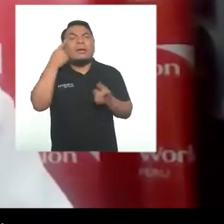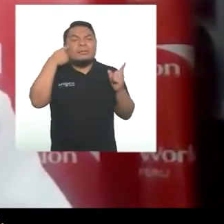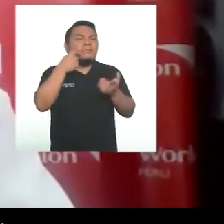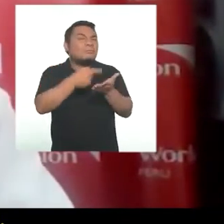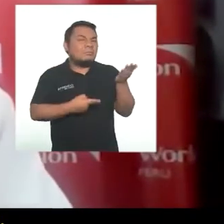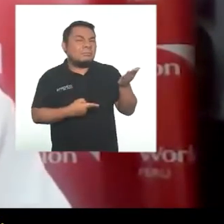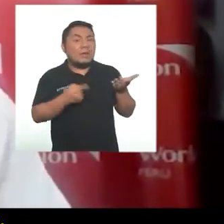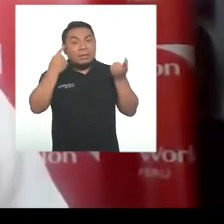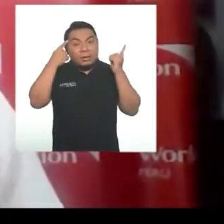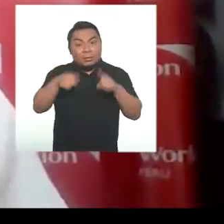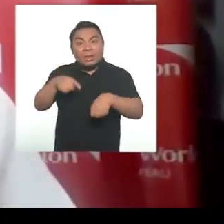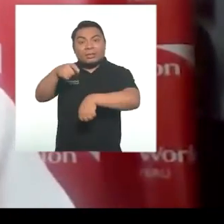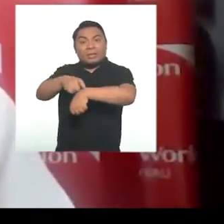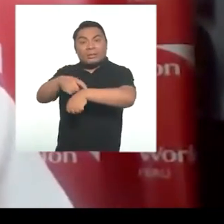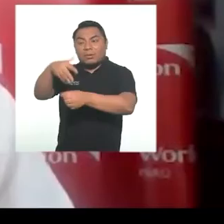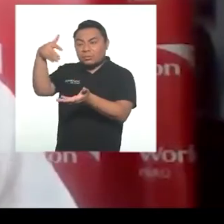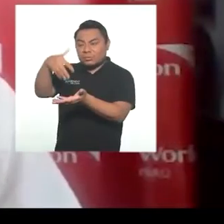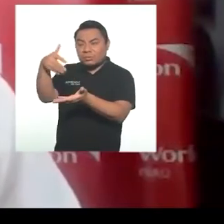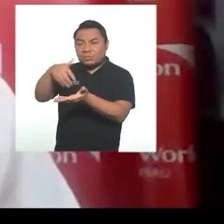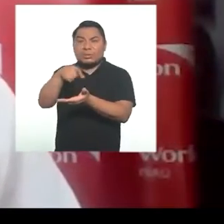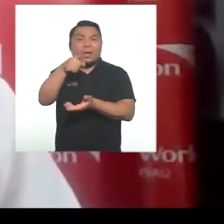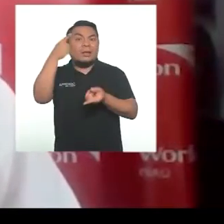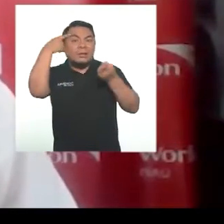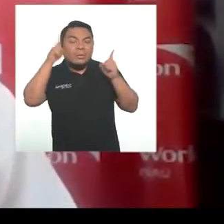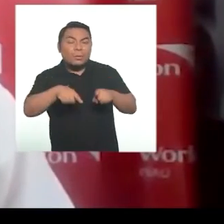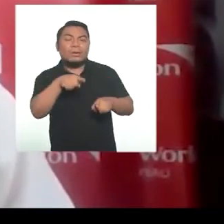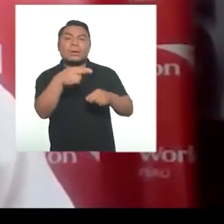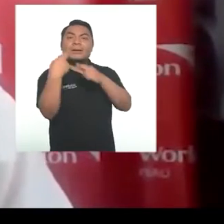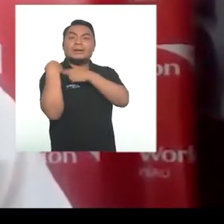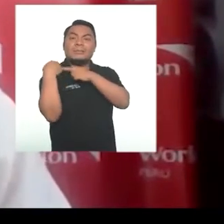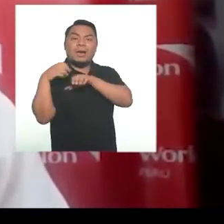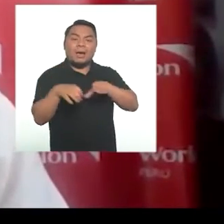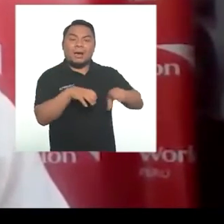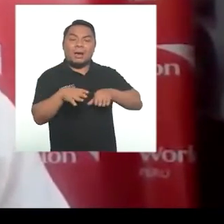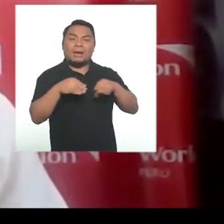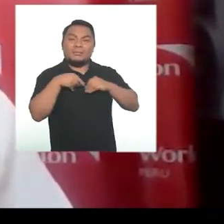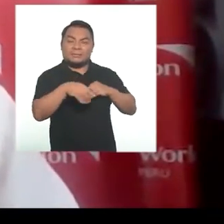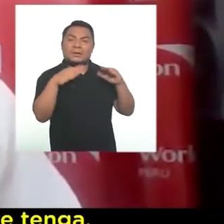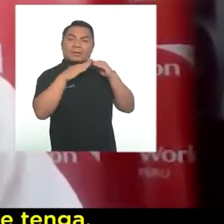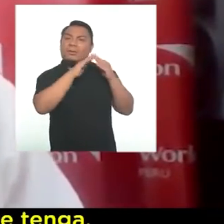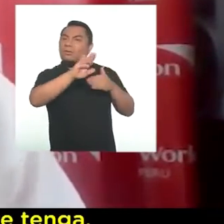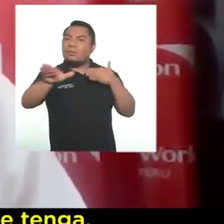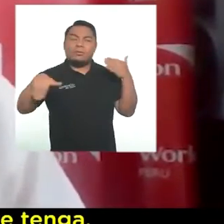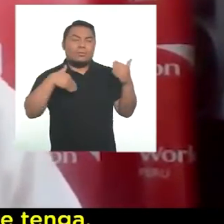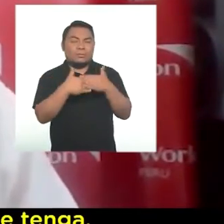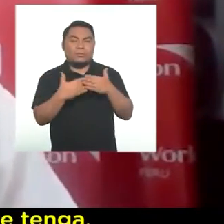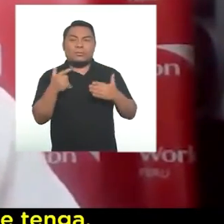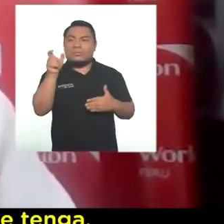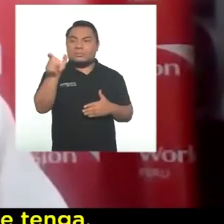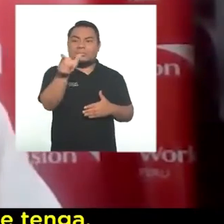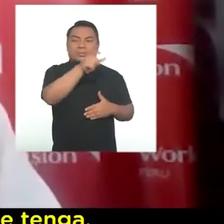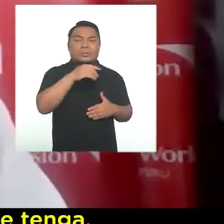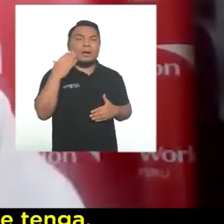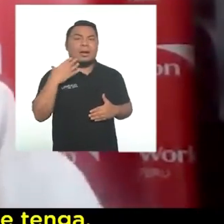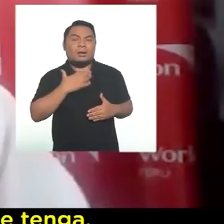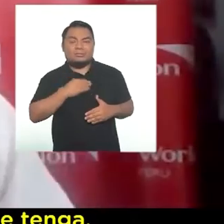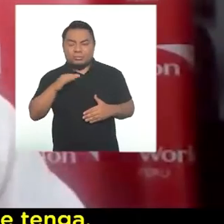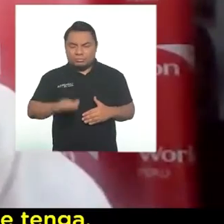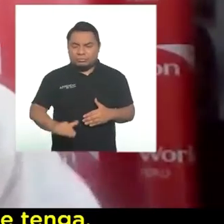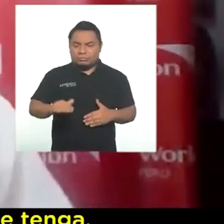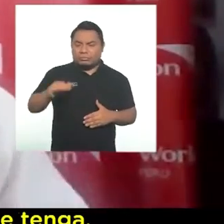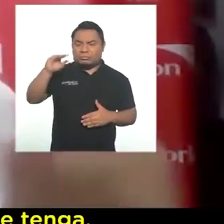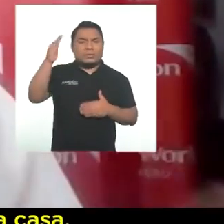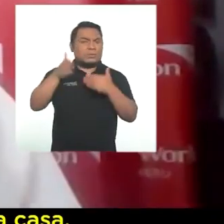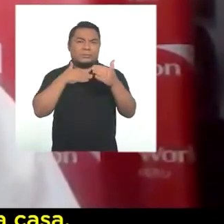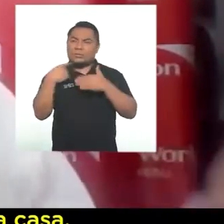para tiempos de estudio, acuerdos para las responsabilidades que se tienen que asumir en casa todos, independientemente de la edad que